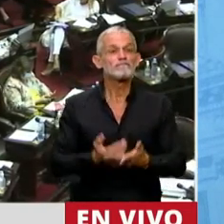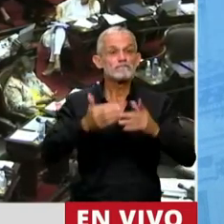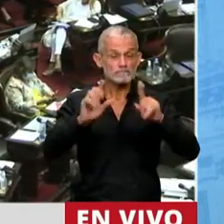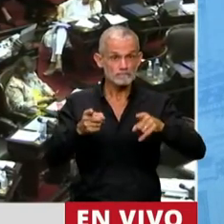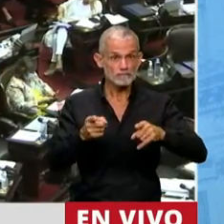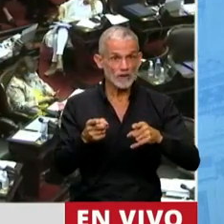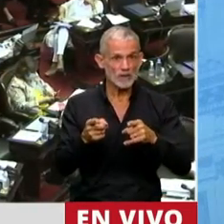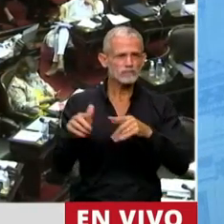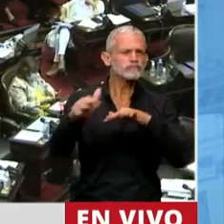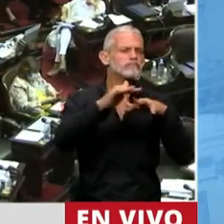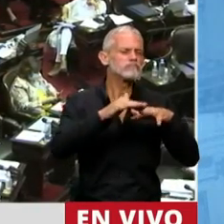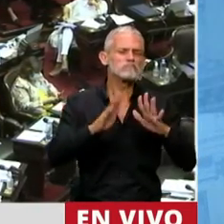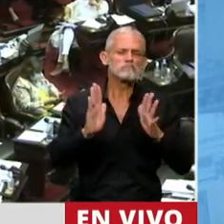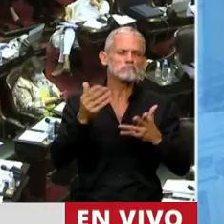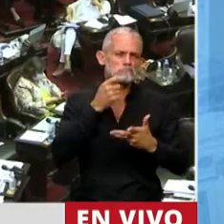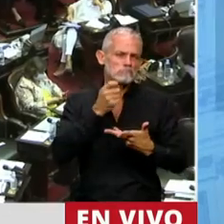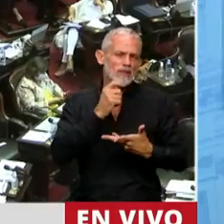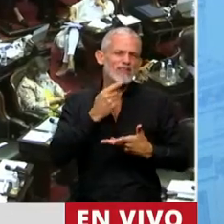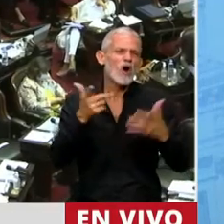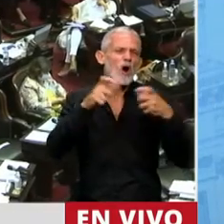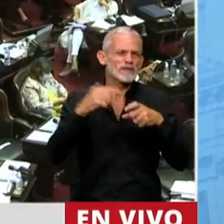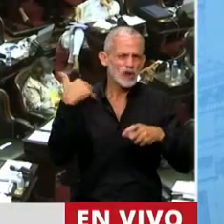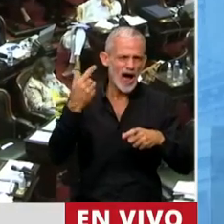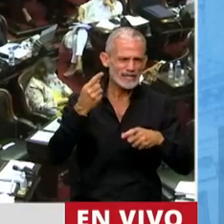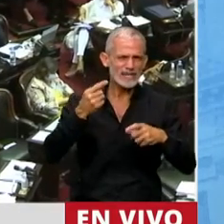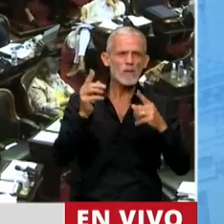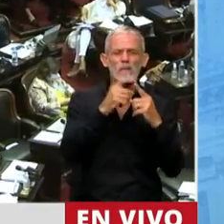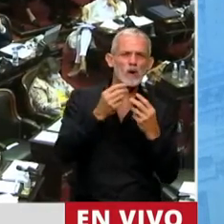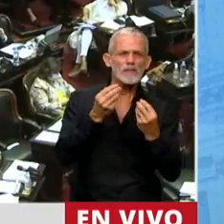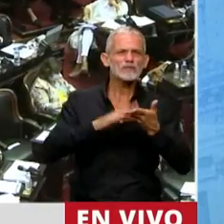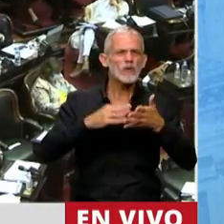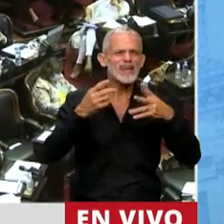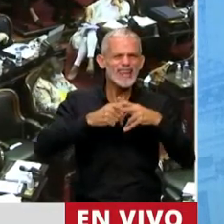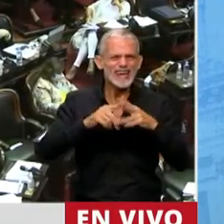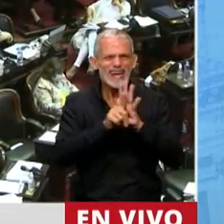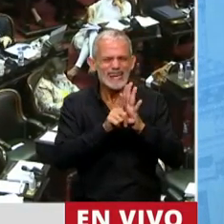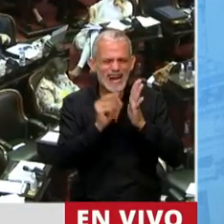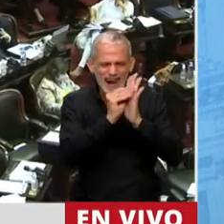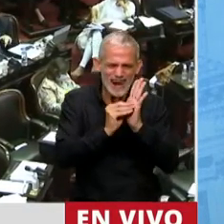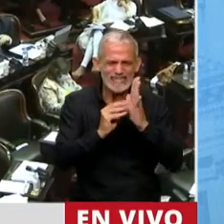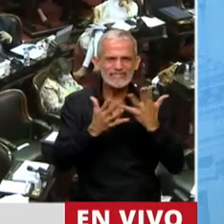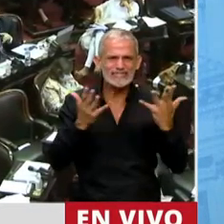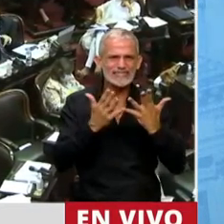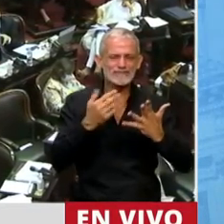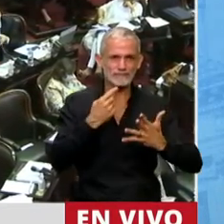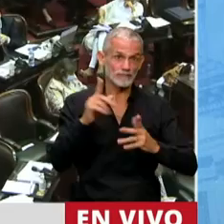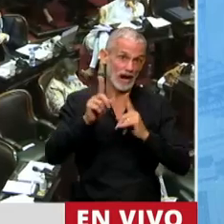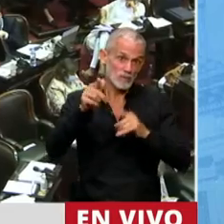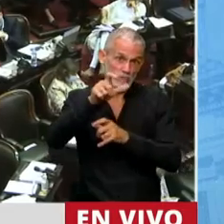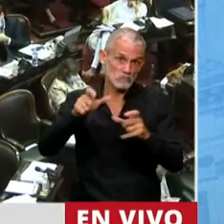También se habló por ahí, creo que se mencionó en la comisión de ayer, que había un problema de técnica legislativa. Aquellos que hoy nos dicen que